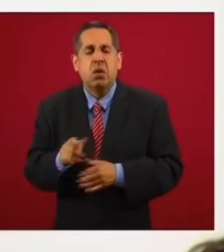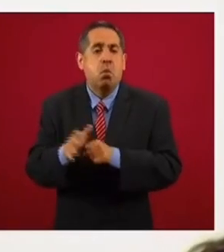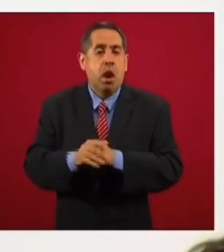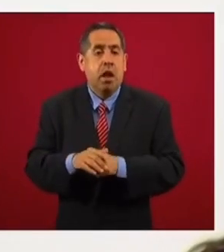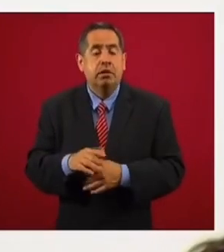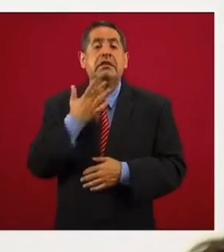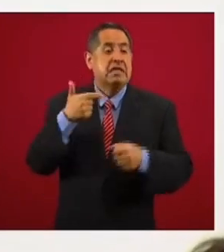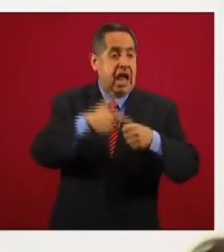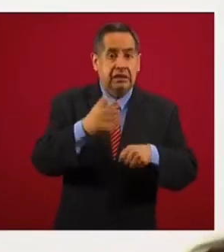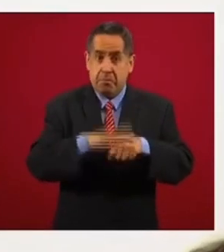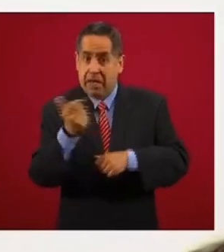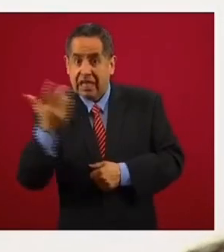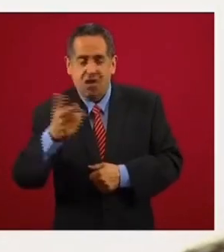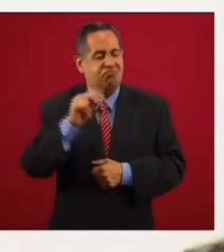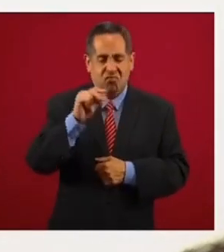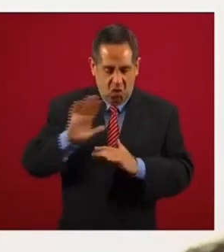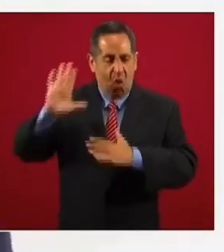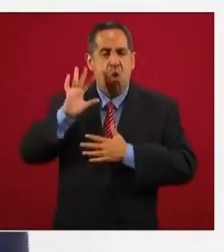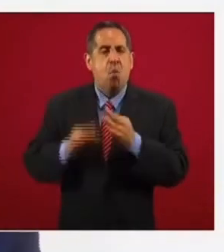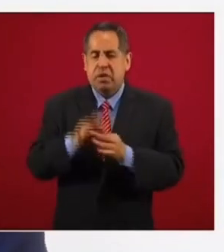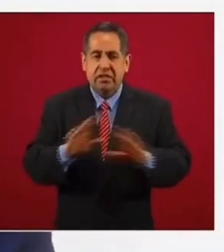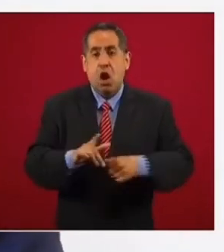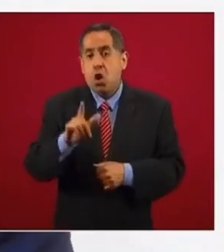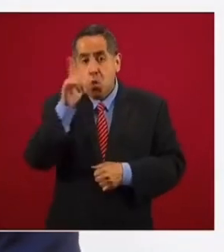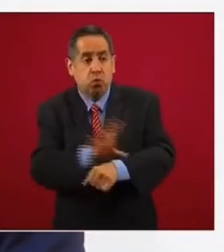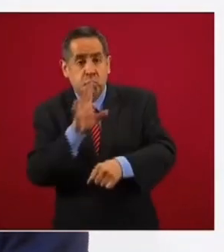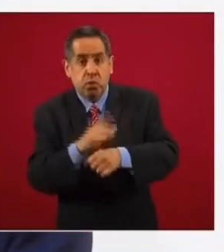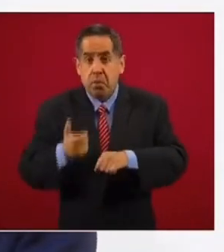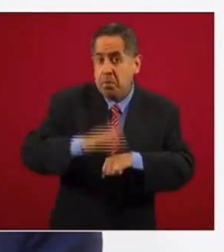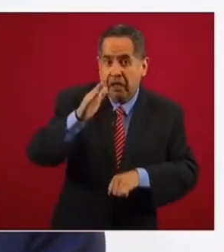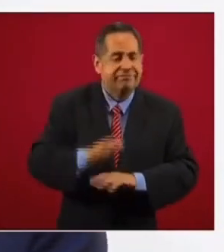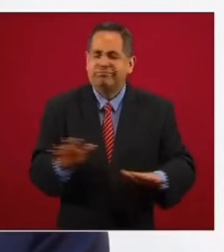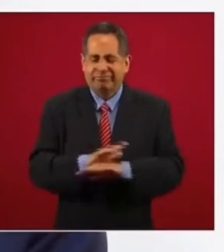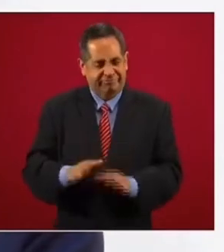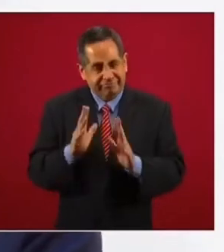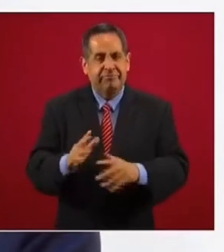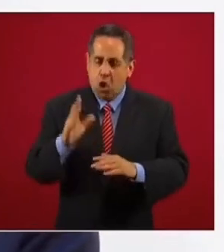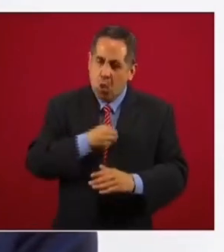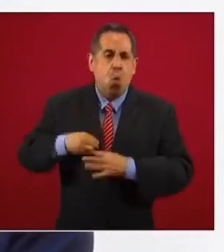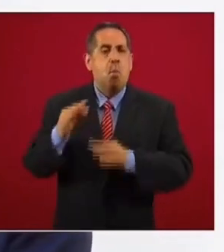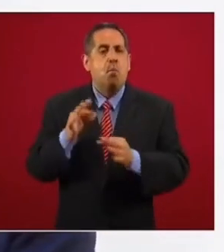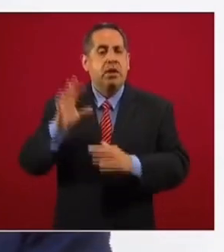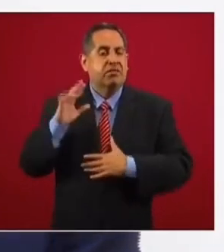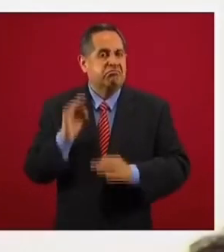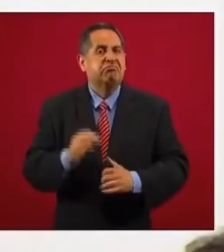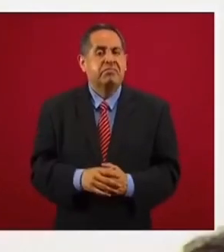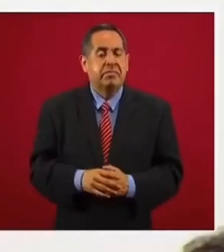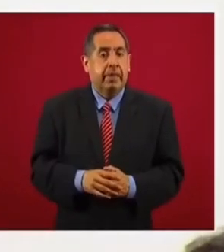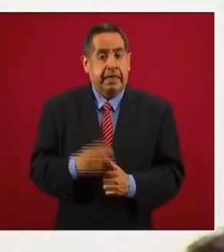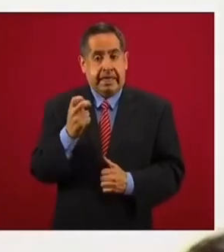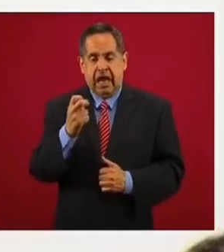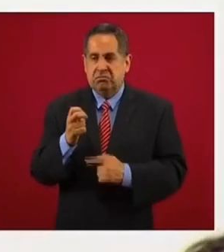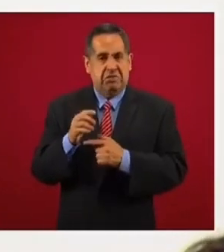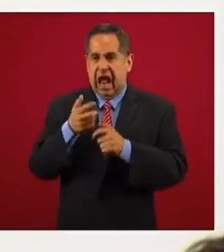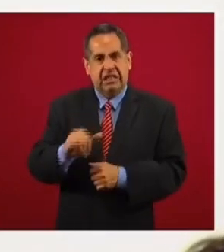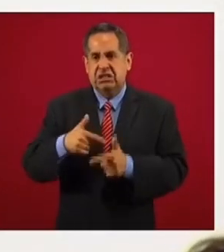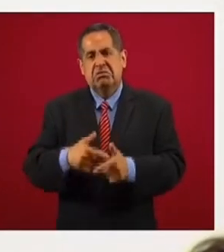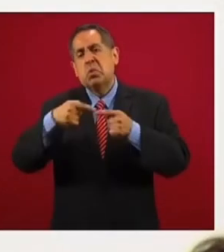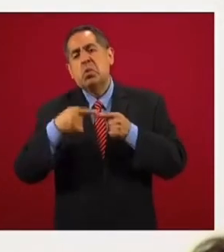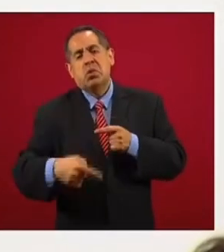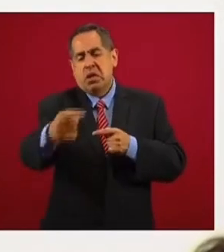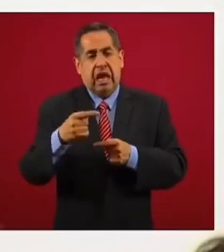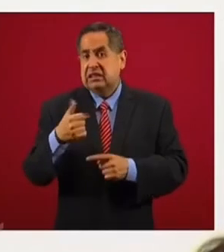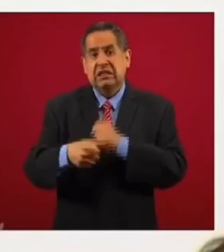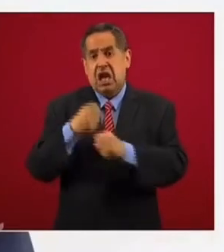de las gasolinas, del diésel, del gas, de la luz. Y esto lo vamos a sostener durante todo